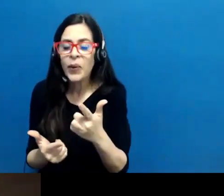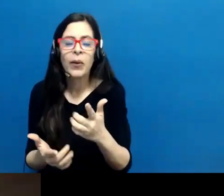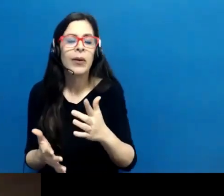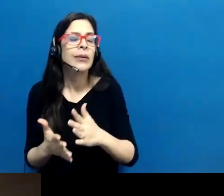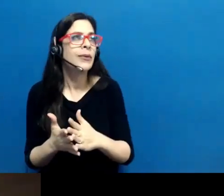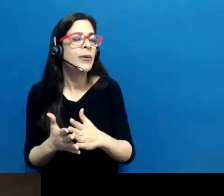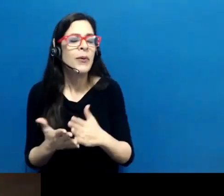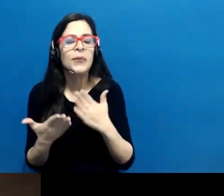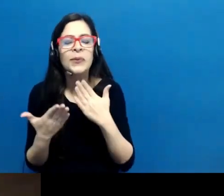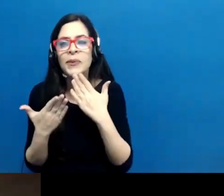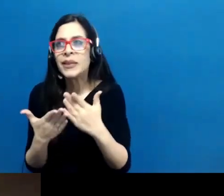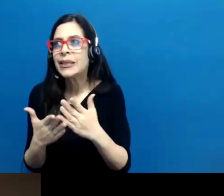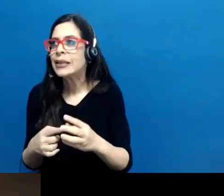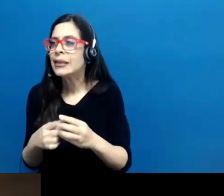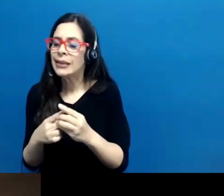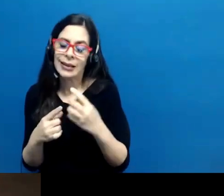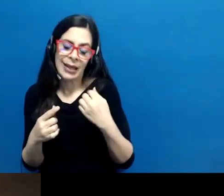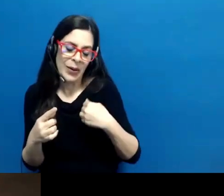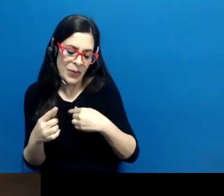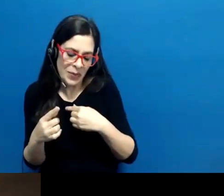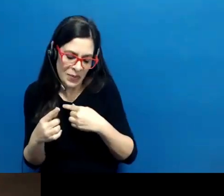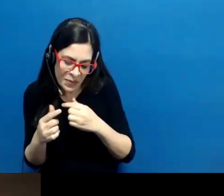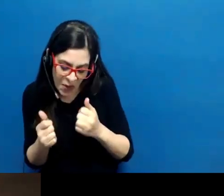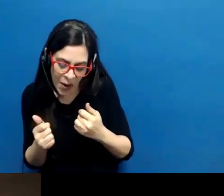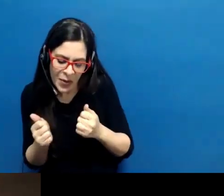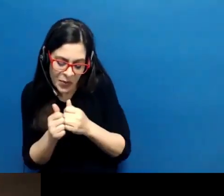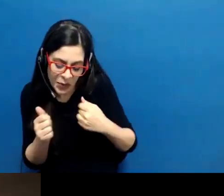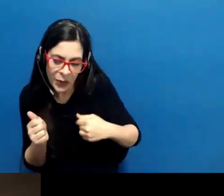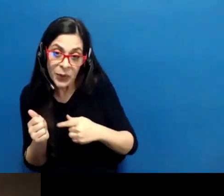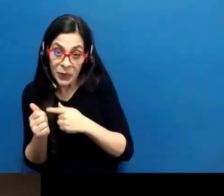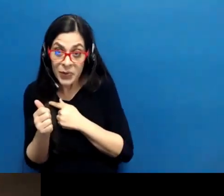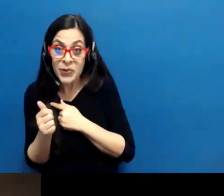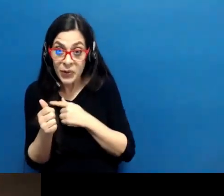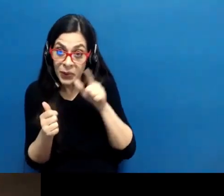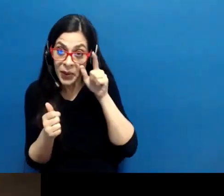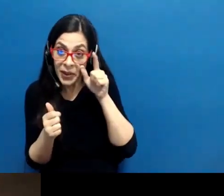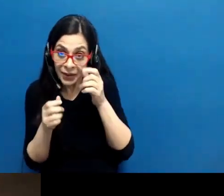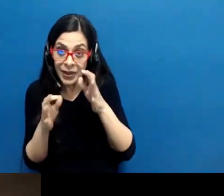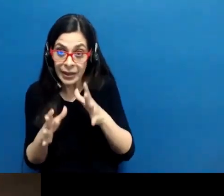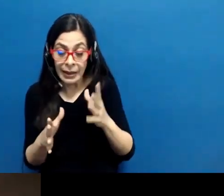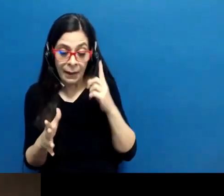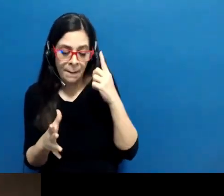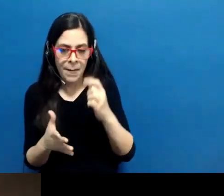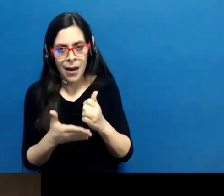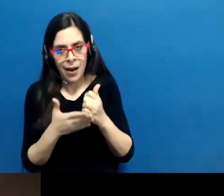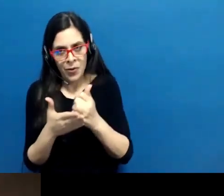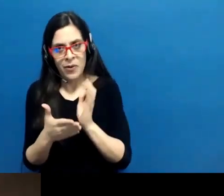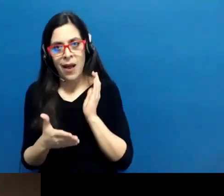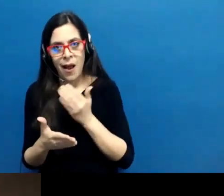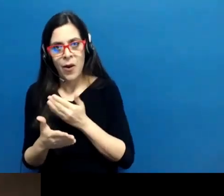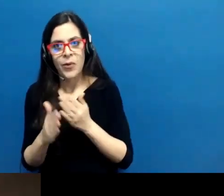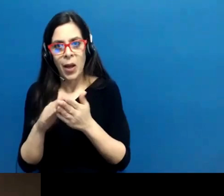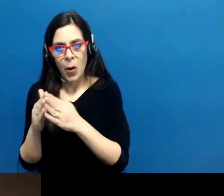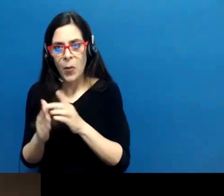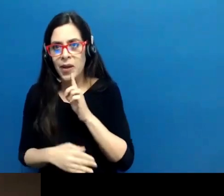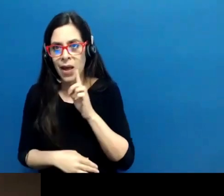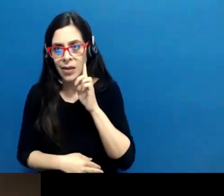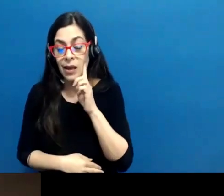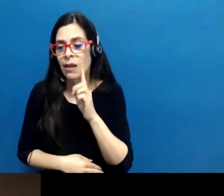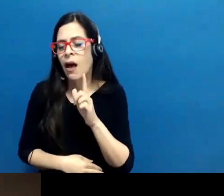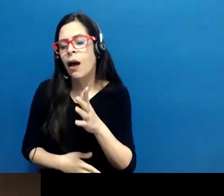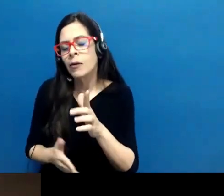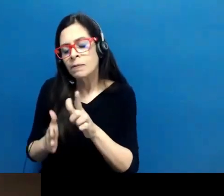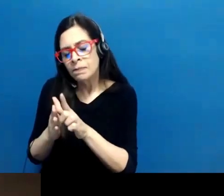muy especial por estar con nosotras en la mañana de hoy, acompañarnos para beneficio de nuestra comunidad sorda. Licenciada, muchas